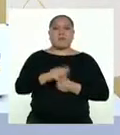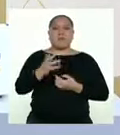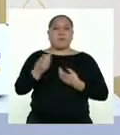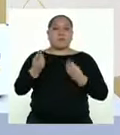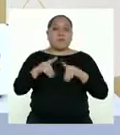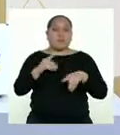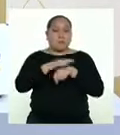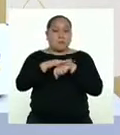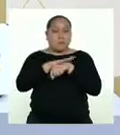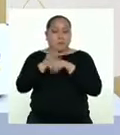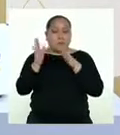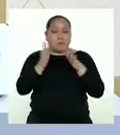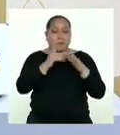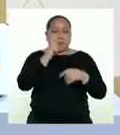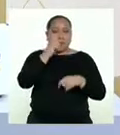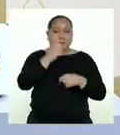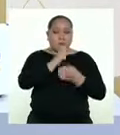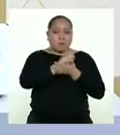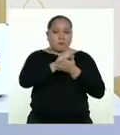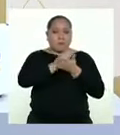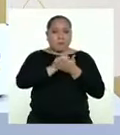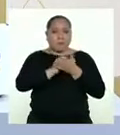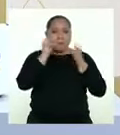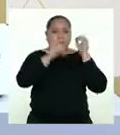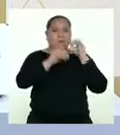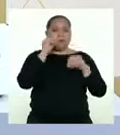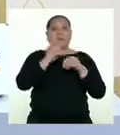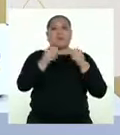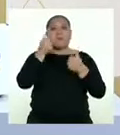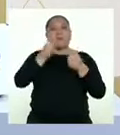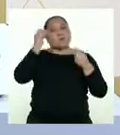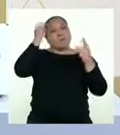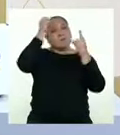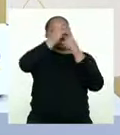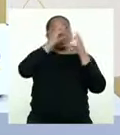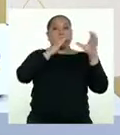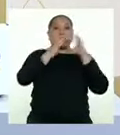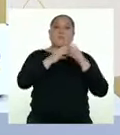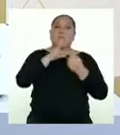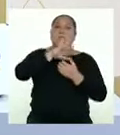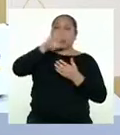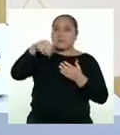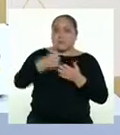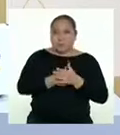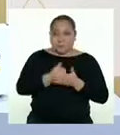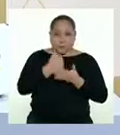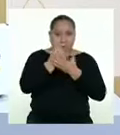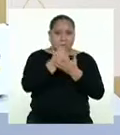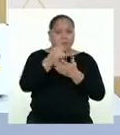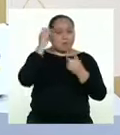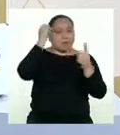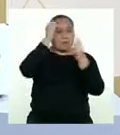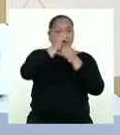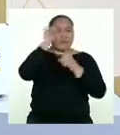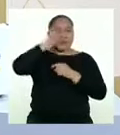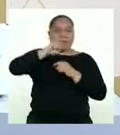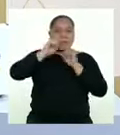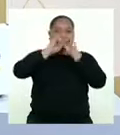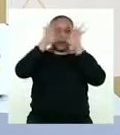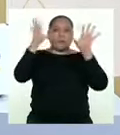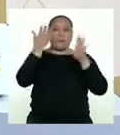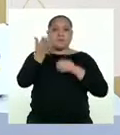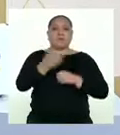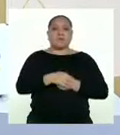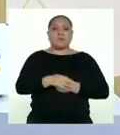planificamos un texto que vamos a escribir y determinamos la situación comunicativa para que todo ayude a que nuestro propósito se entienda más